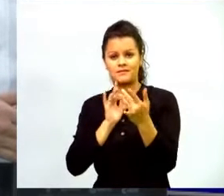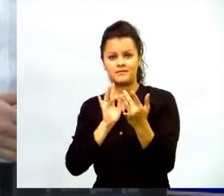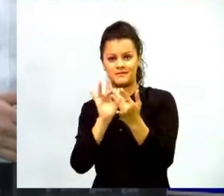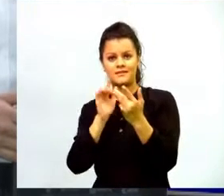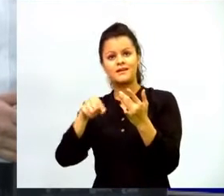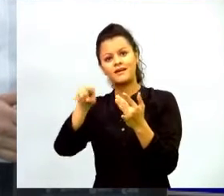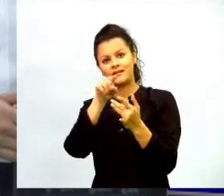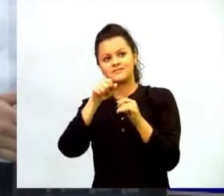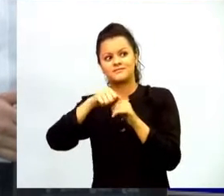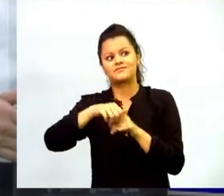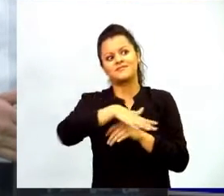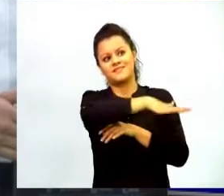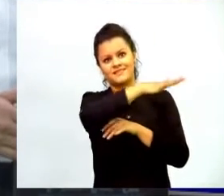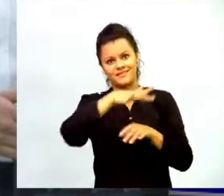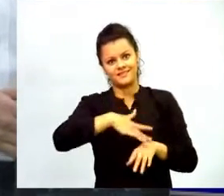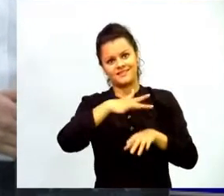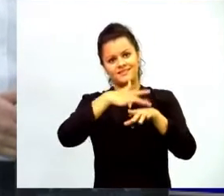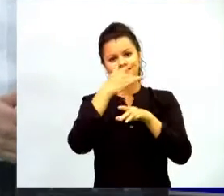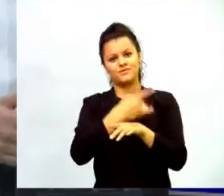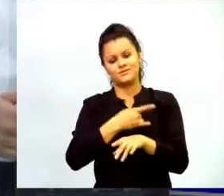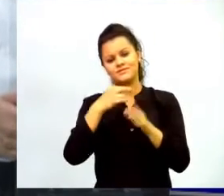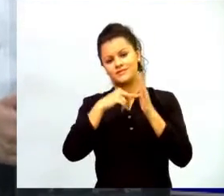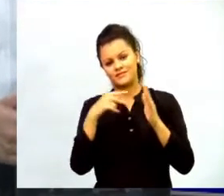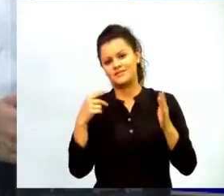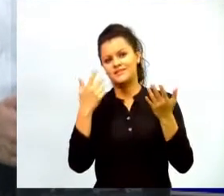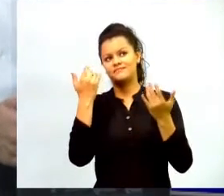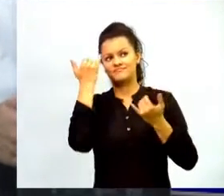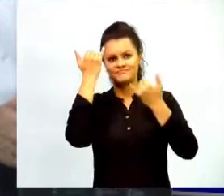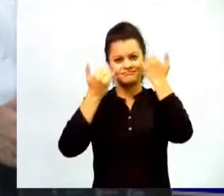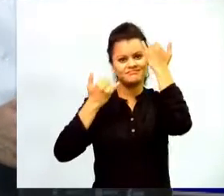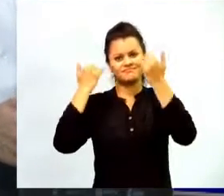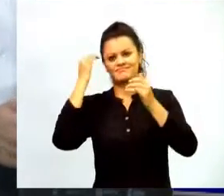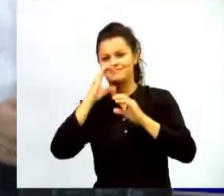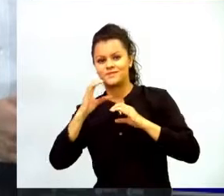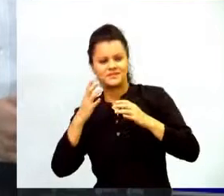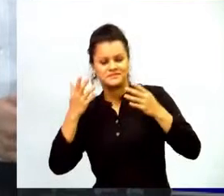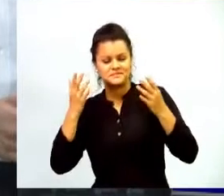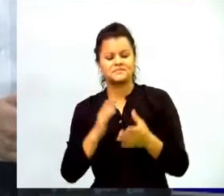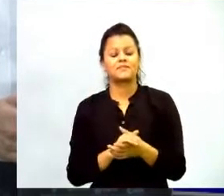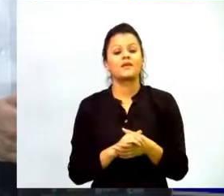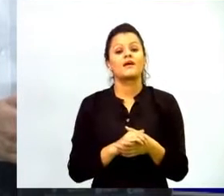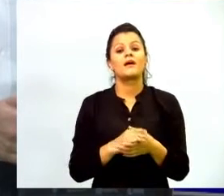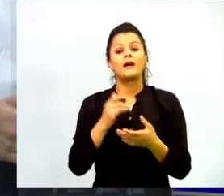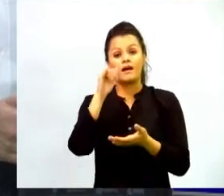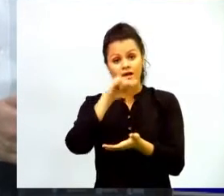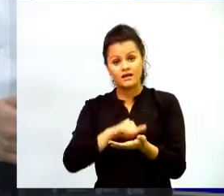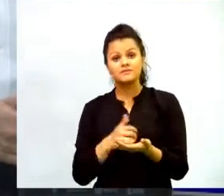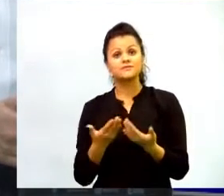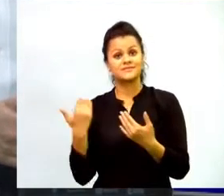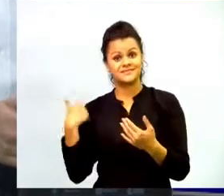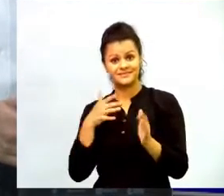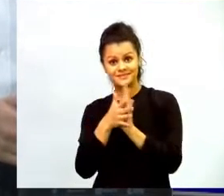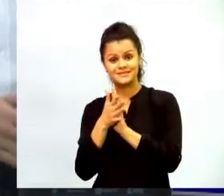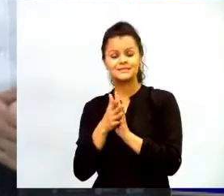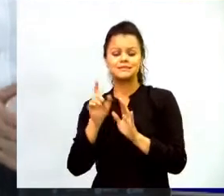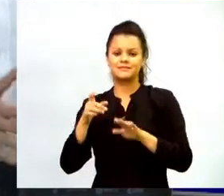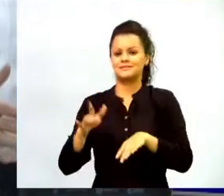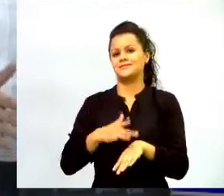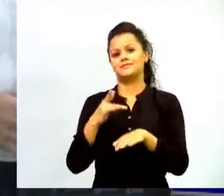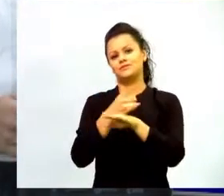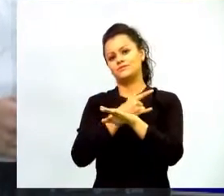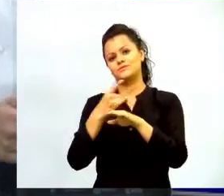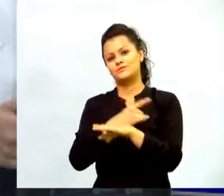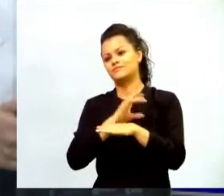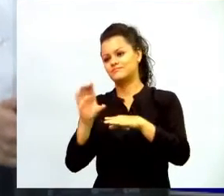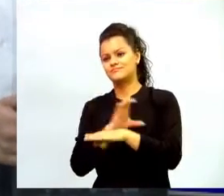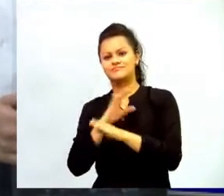el uso de las tecnologías de la innovación y las comunicaciones como nos decían anteriormente hay que fomentar el uso de los equipos y tenemos por ahí uno que